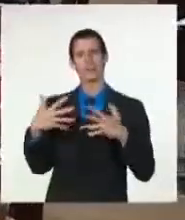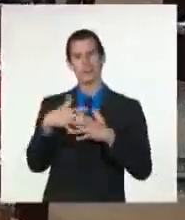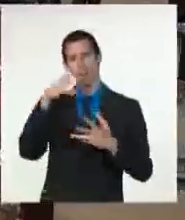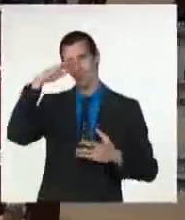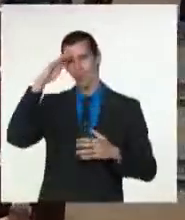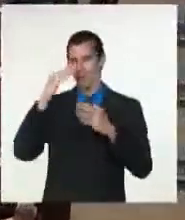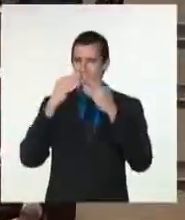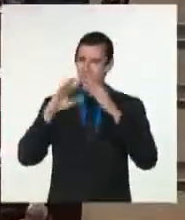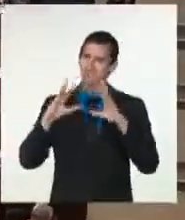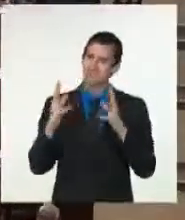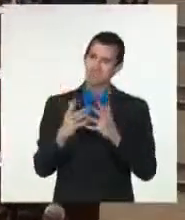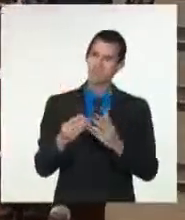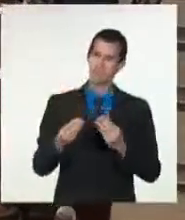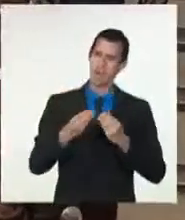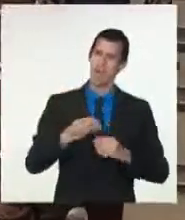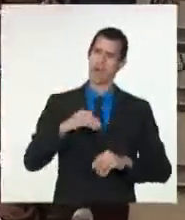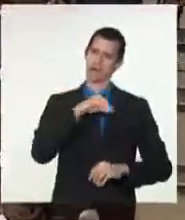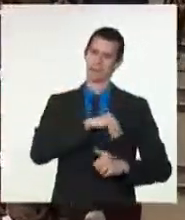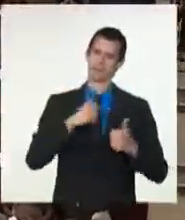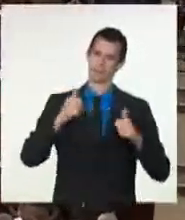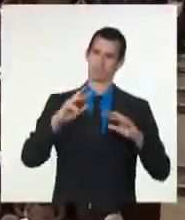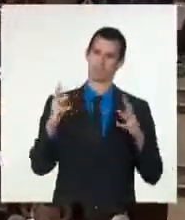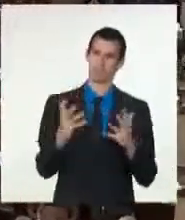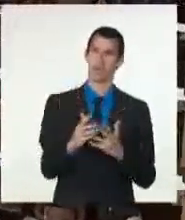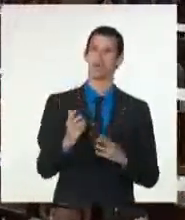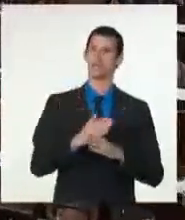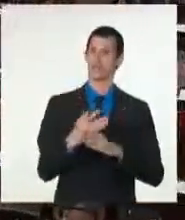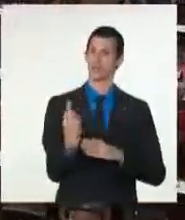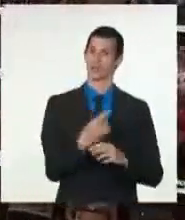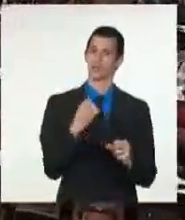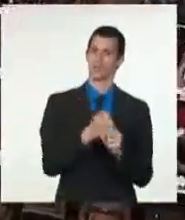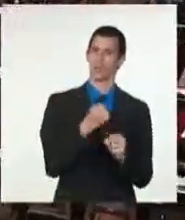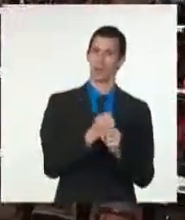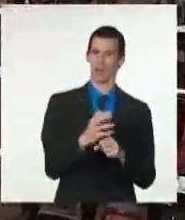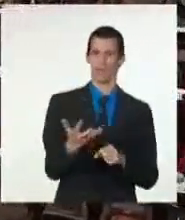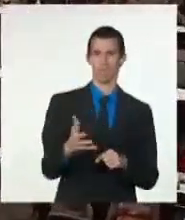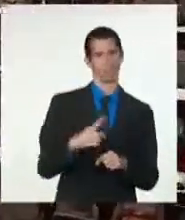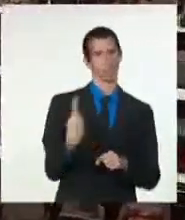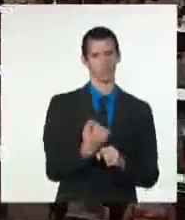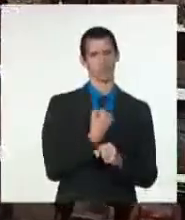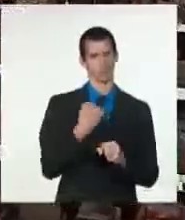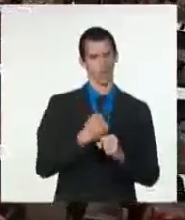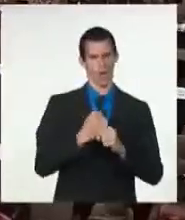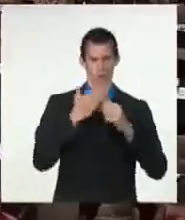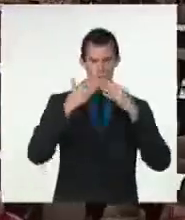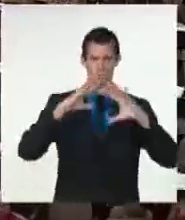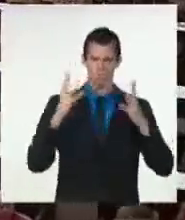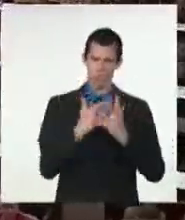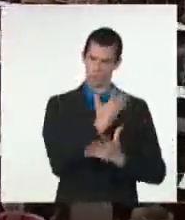su obra de justicia y su trayectoria solidaria e internacionalista.